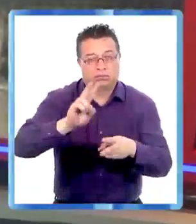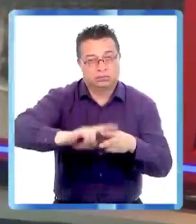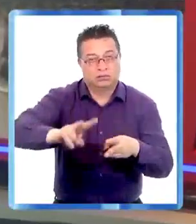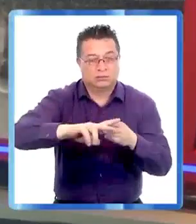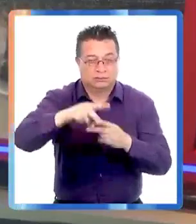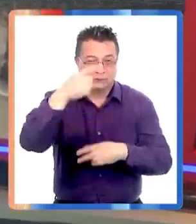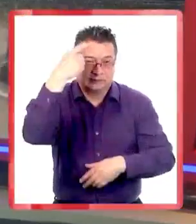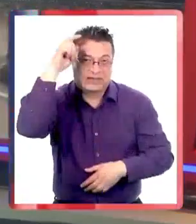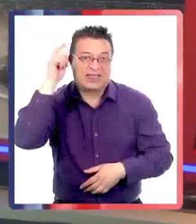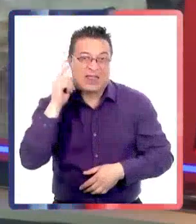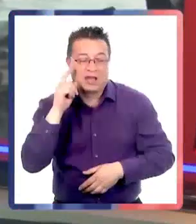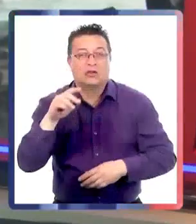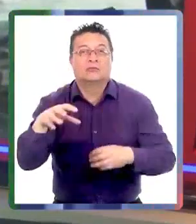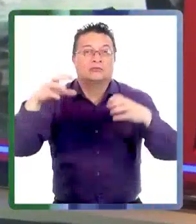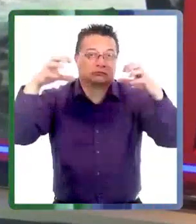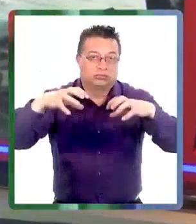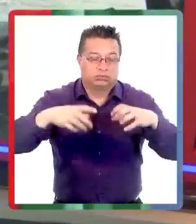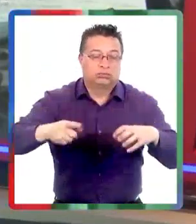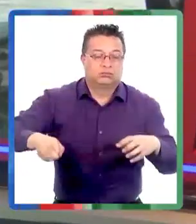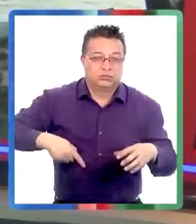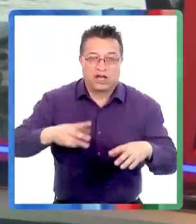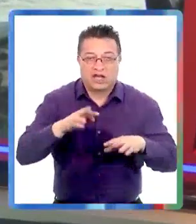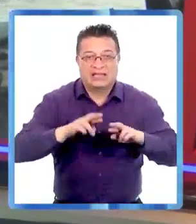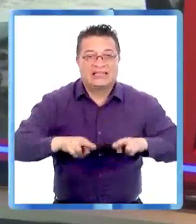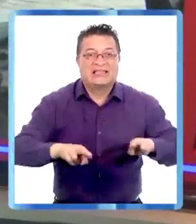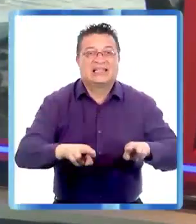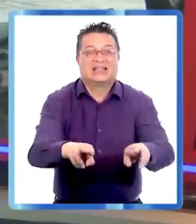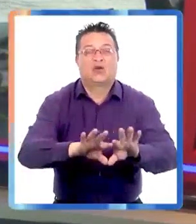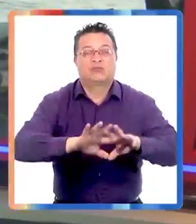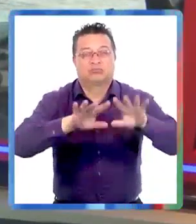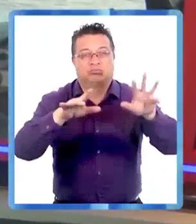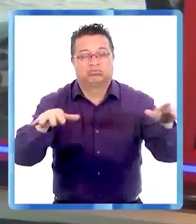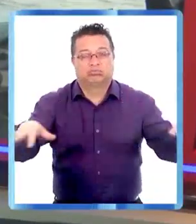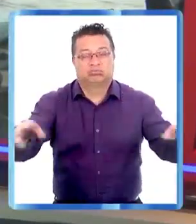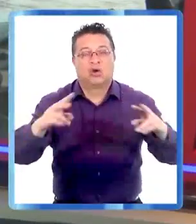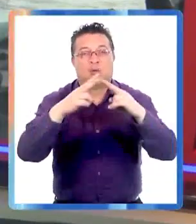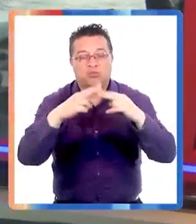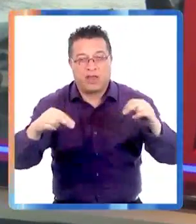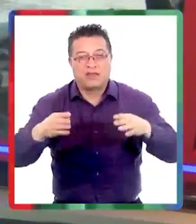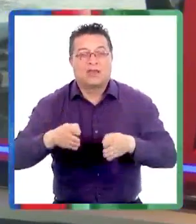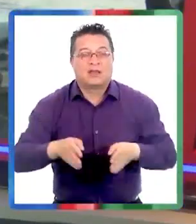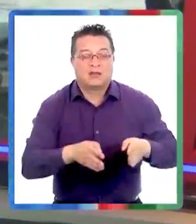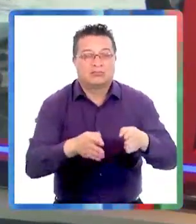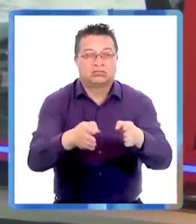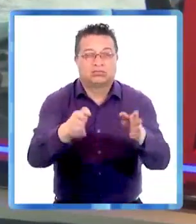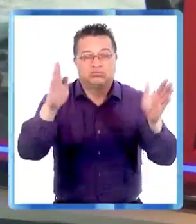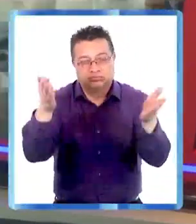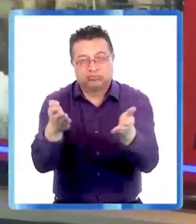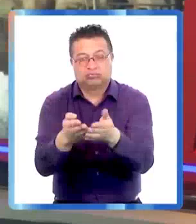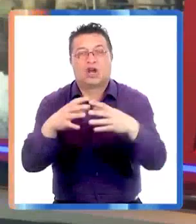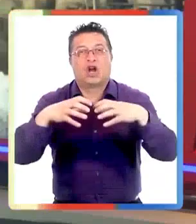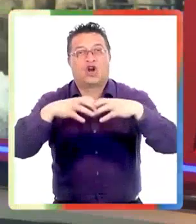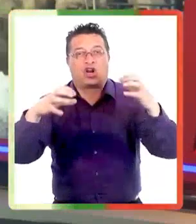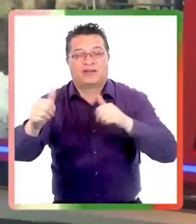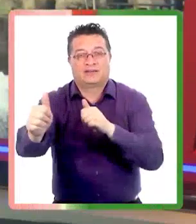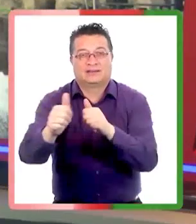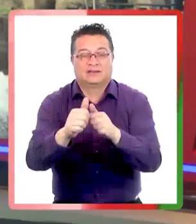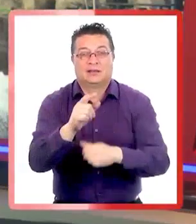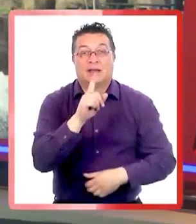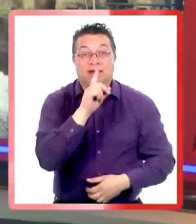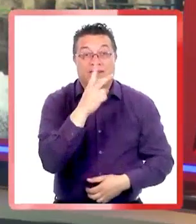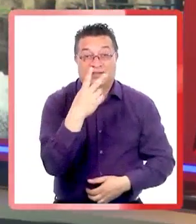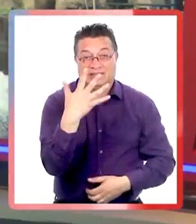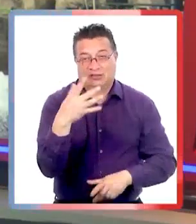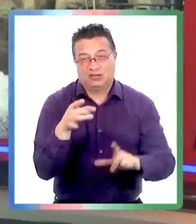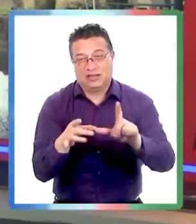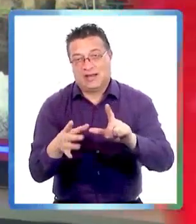reparar los daños provocados por las lluvias y las crecidas de los ríos en las rutas, puentes y cajones precordilleranos. TV5 de